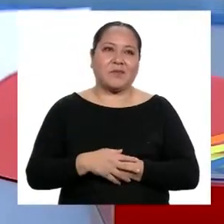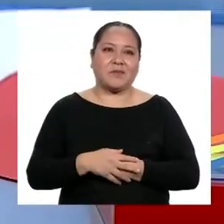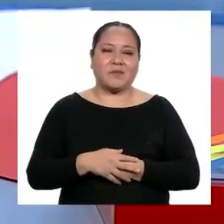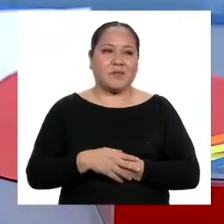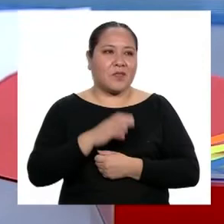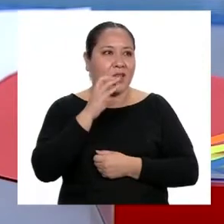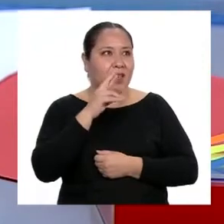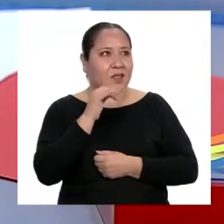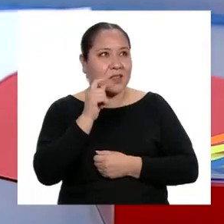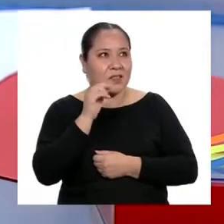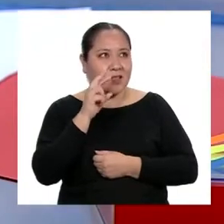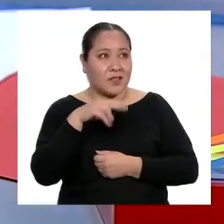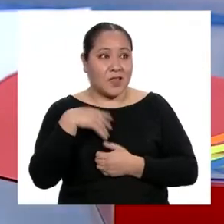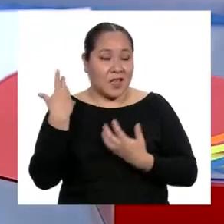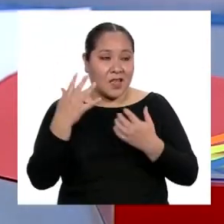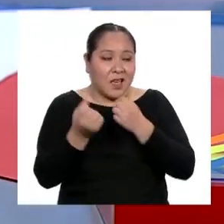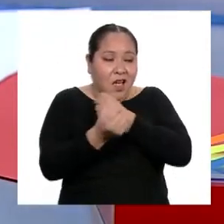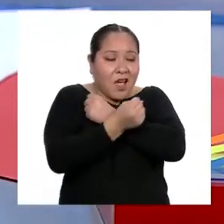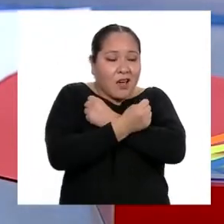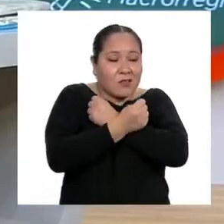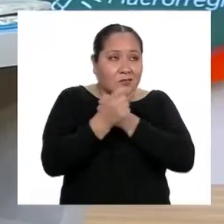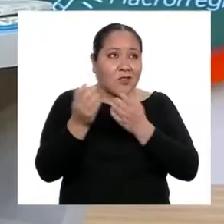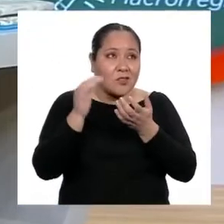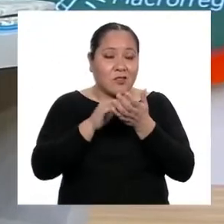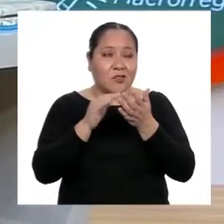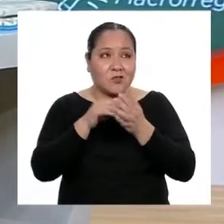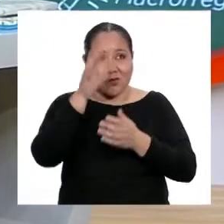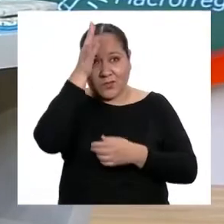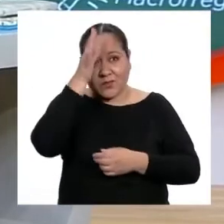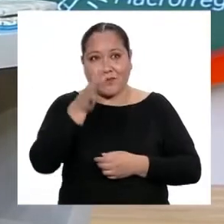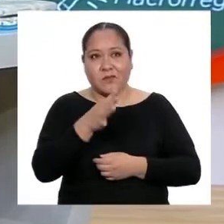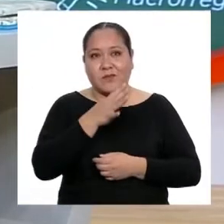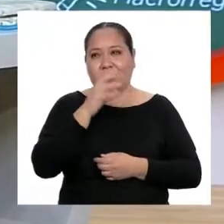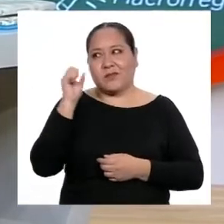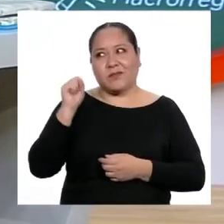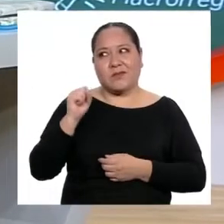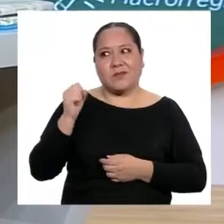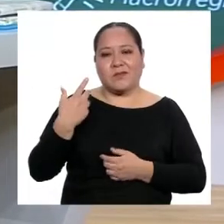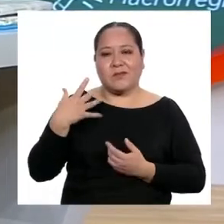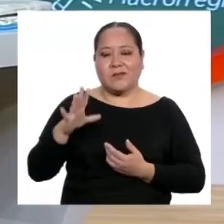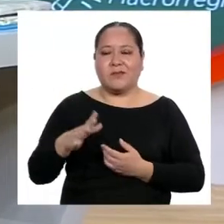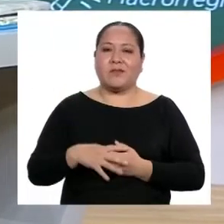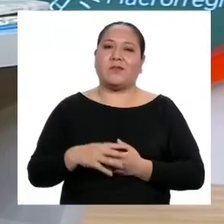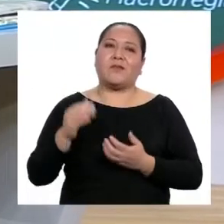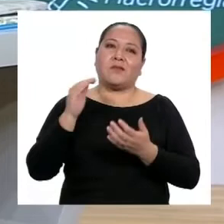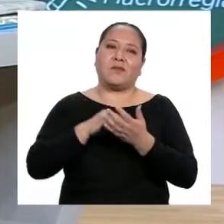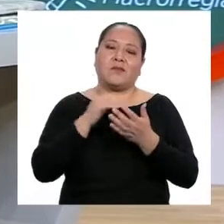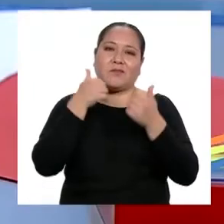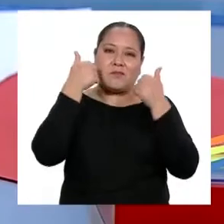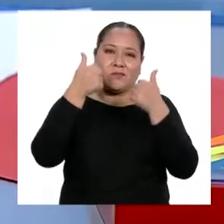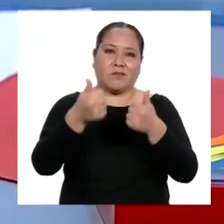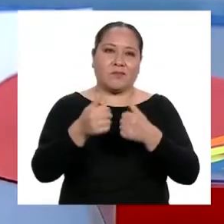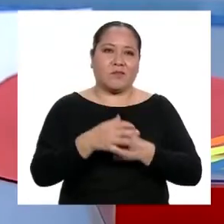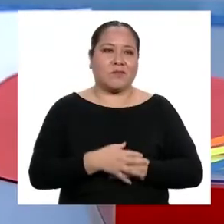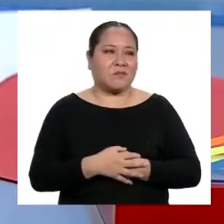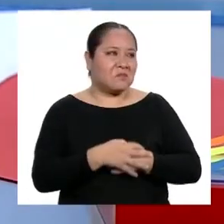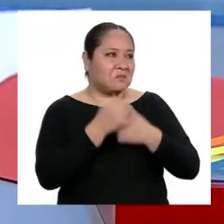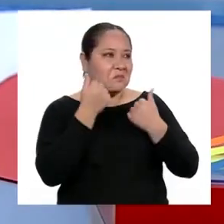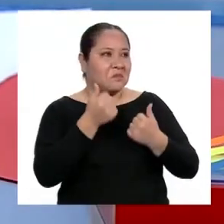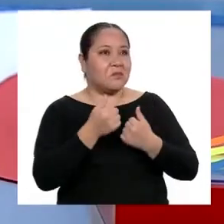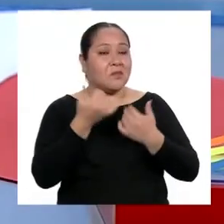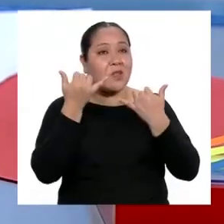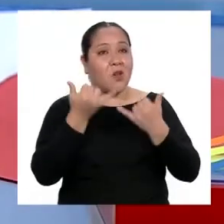¿Cristina ya se reconcilió con sus papás? ¡Sí, ya está todo bien! ¡Qué bien!